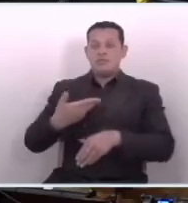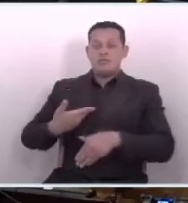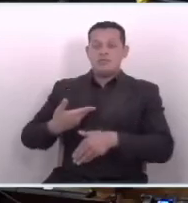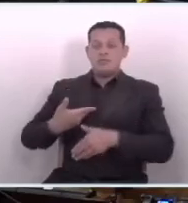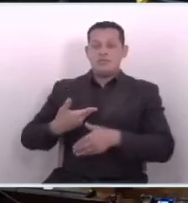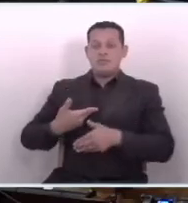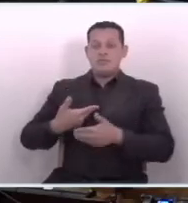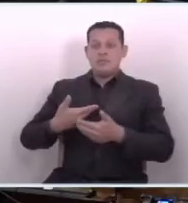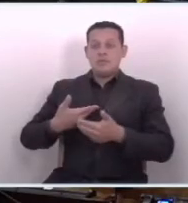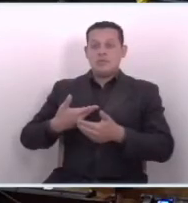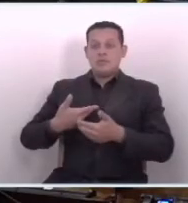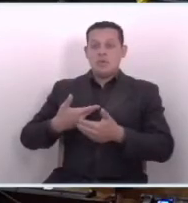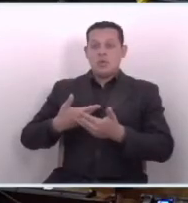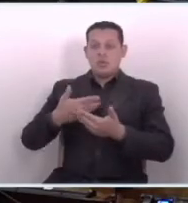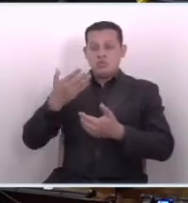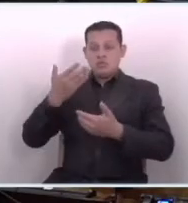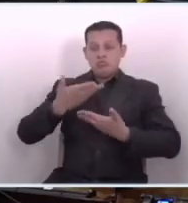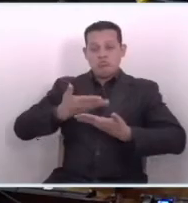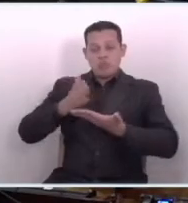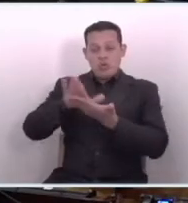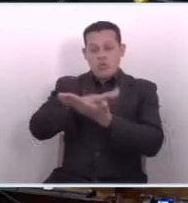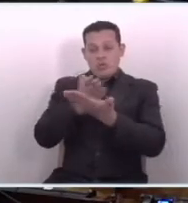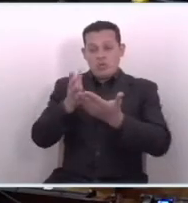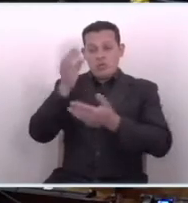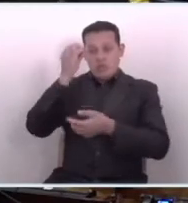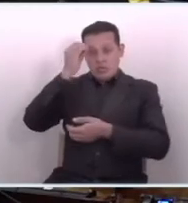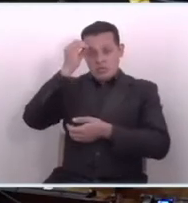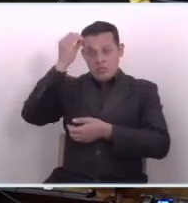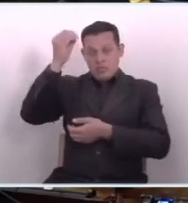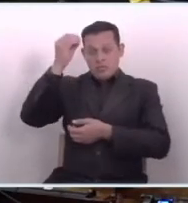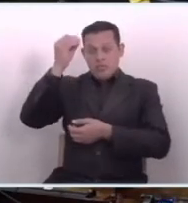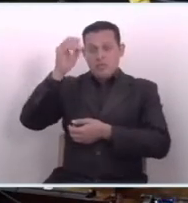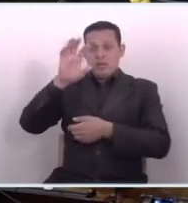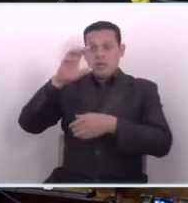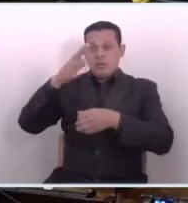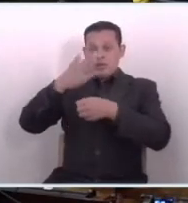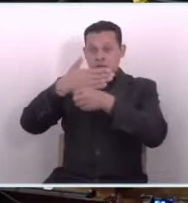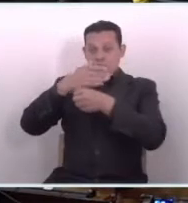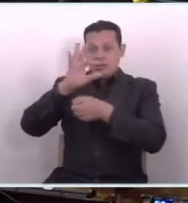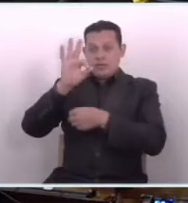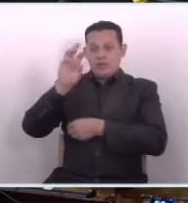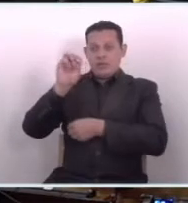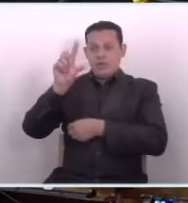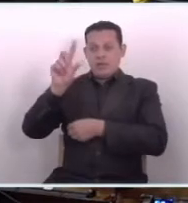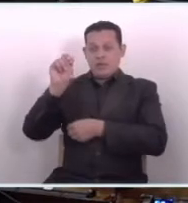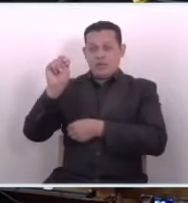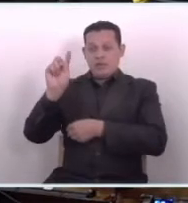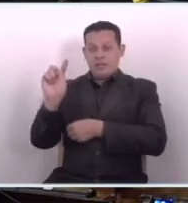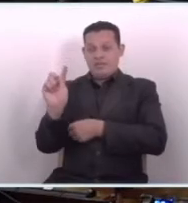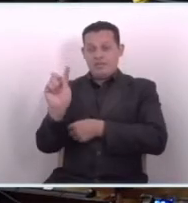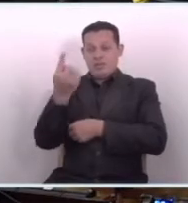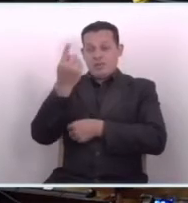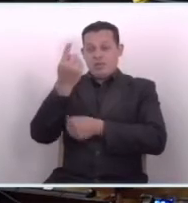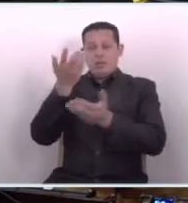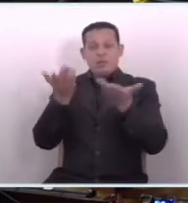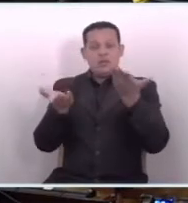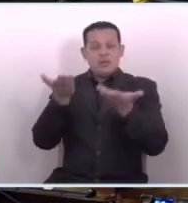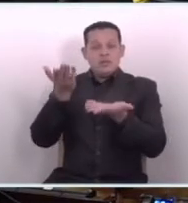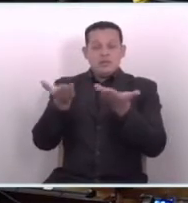Queremos vertir nuestra posición como partido FMLN. En primer lugar, quizás